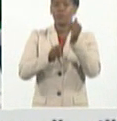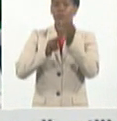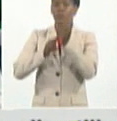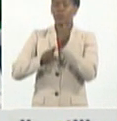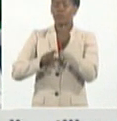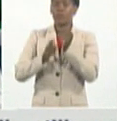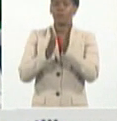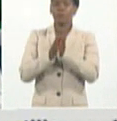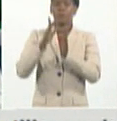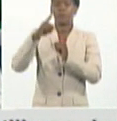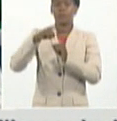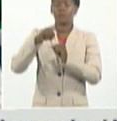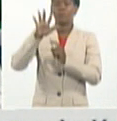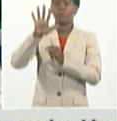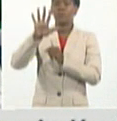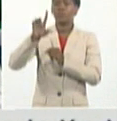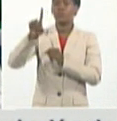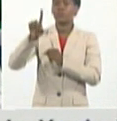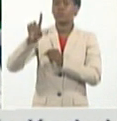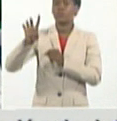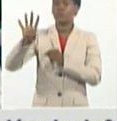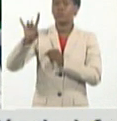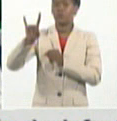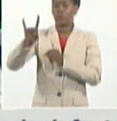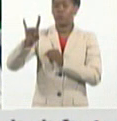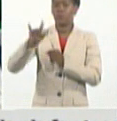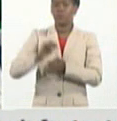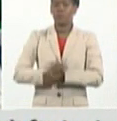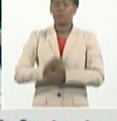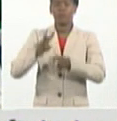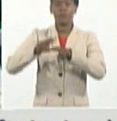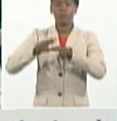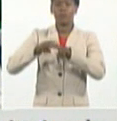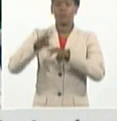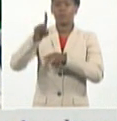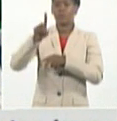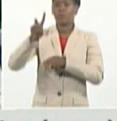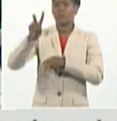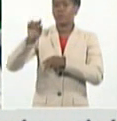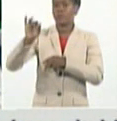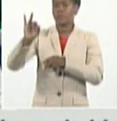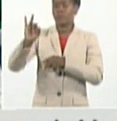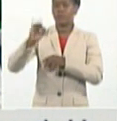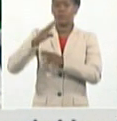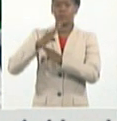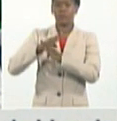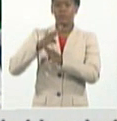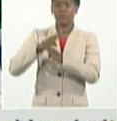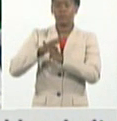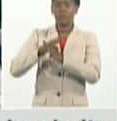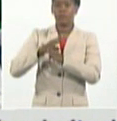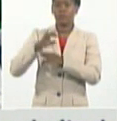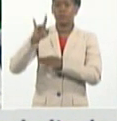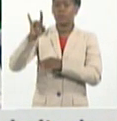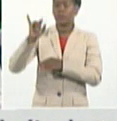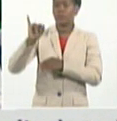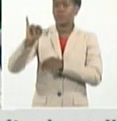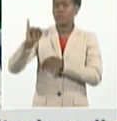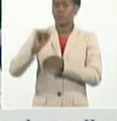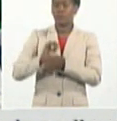Matanzas con 519, La Habana con 127, Santiago con 96,